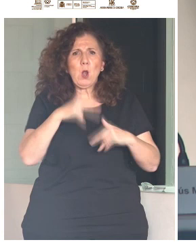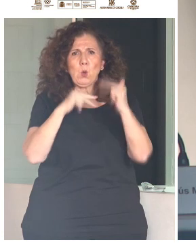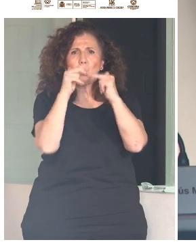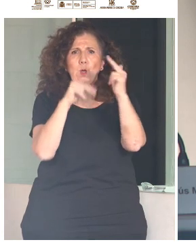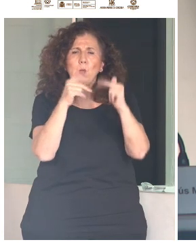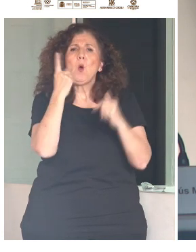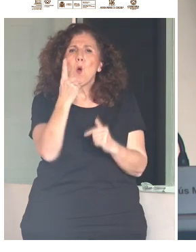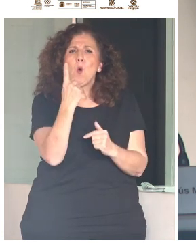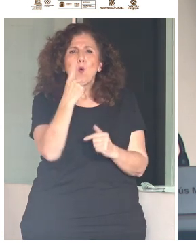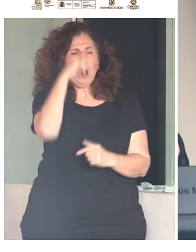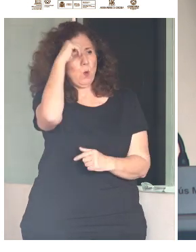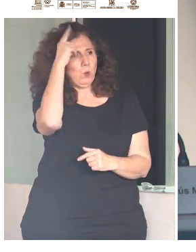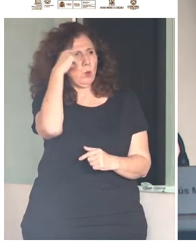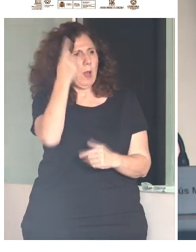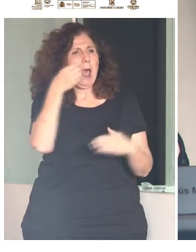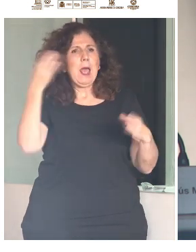incluyente?